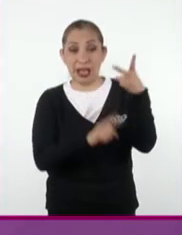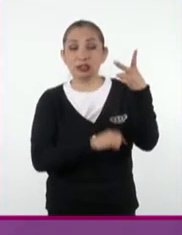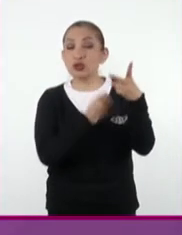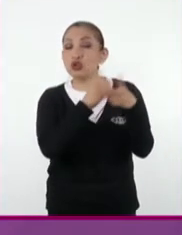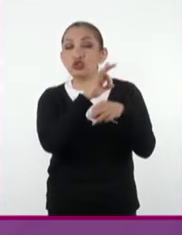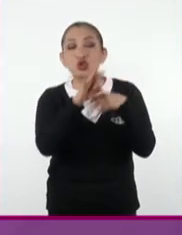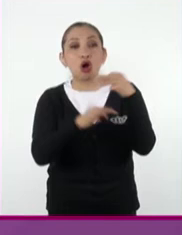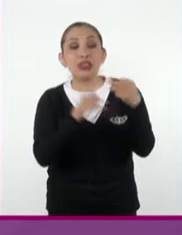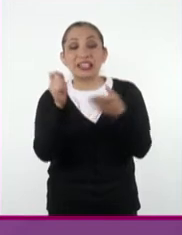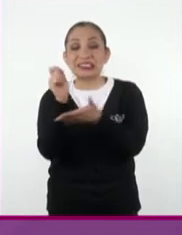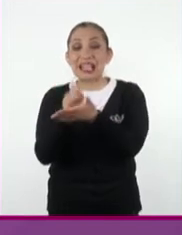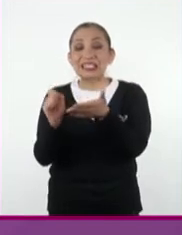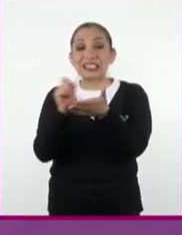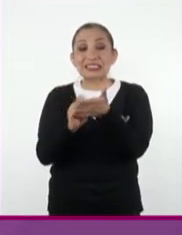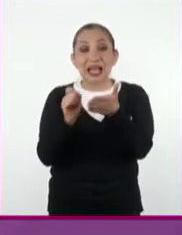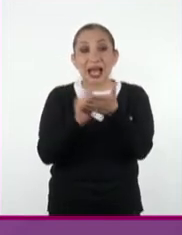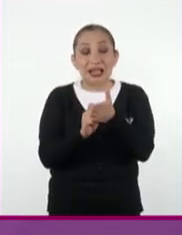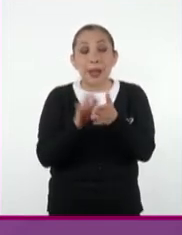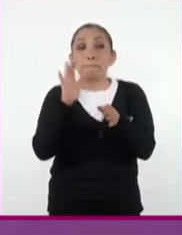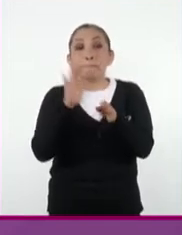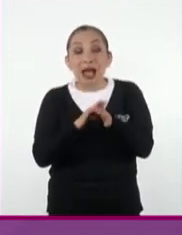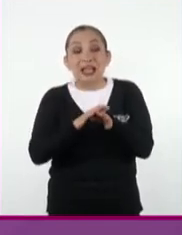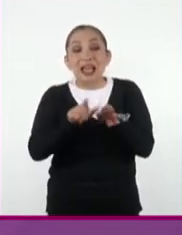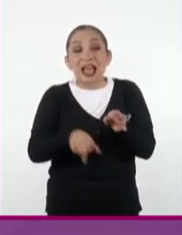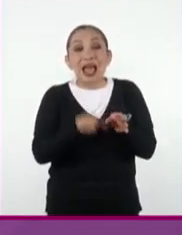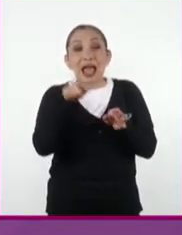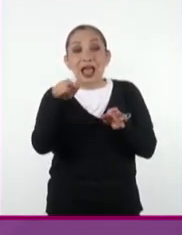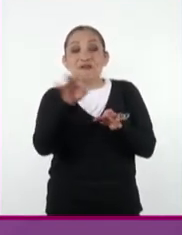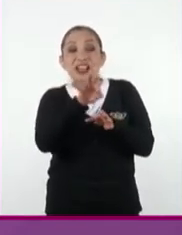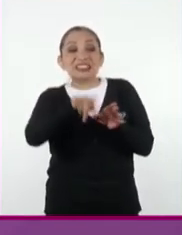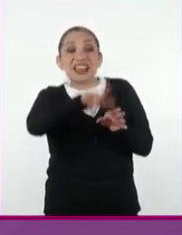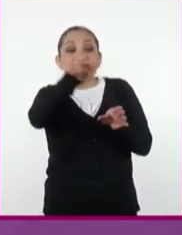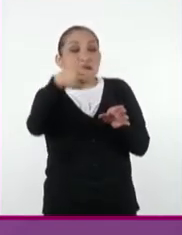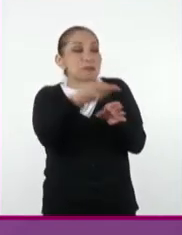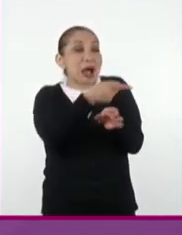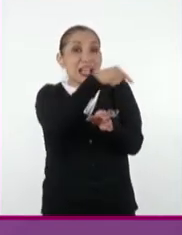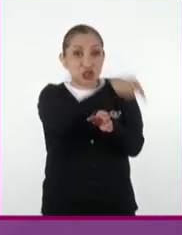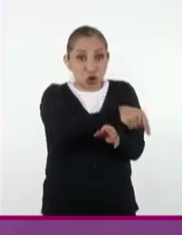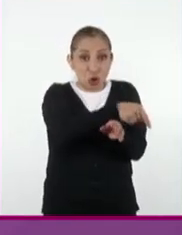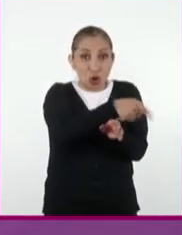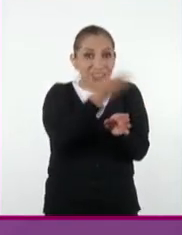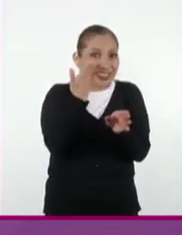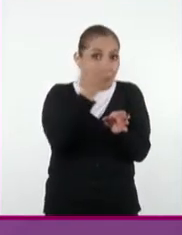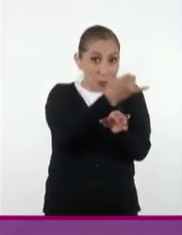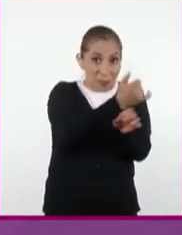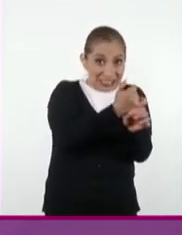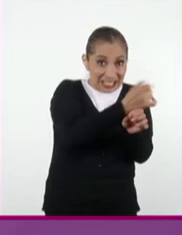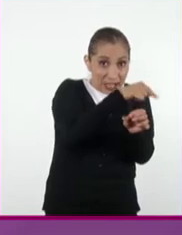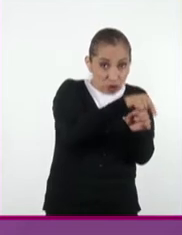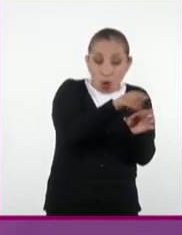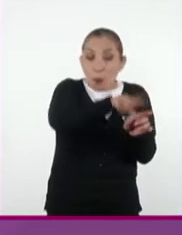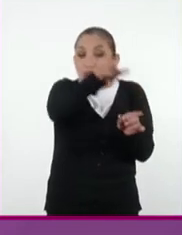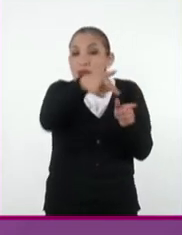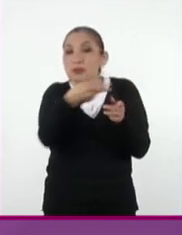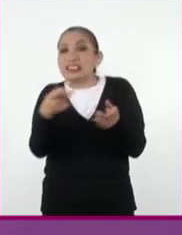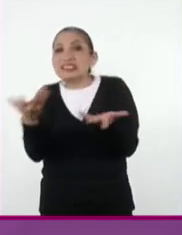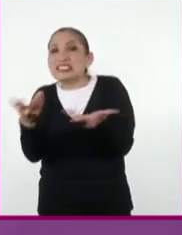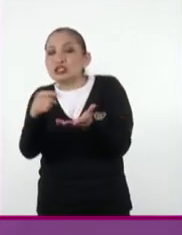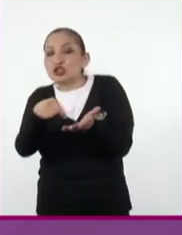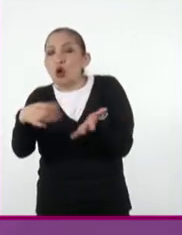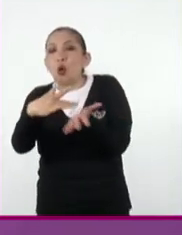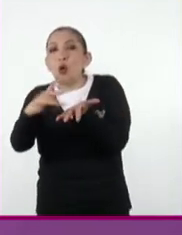aquellas que fueron escritas fundamentalmente en fechas posteriores a la época que se investiga y